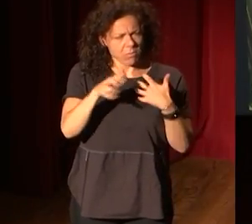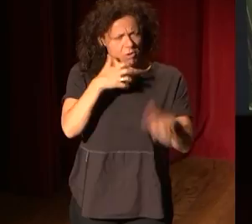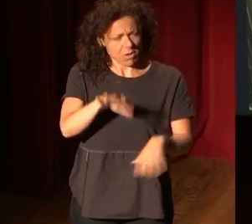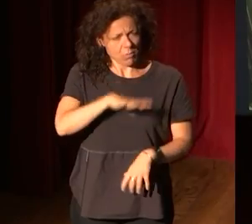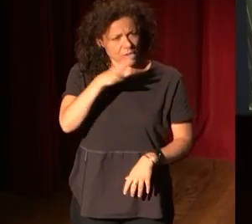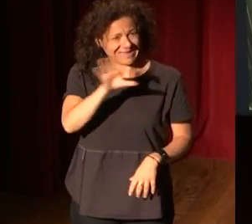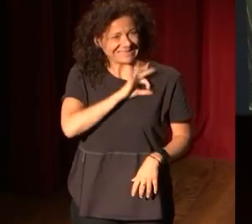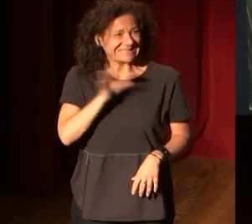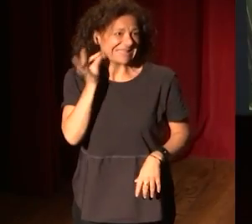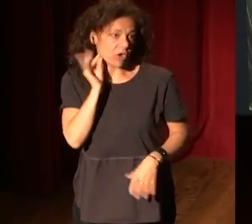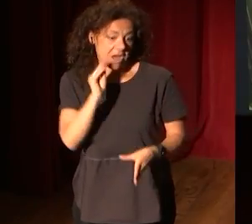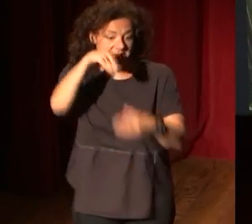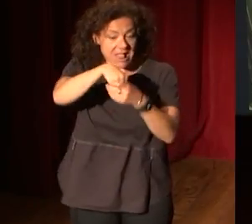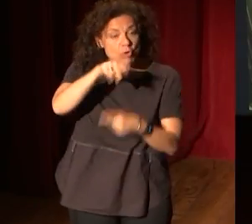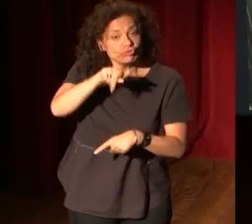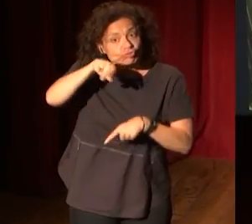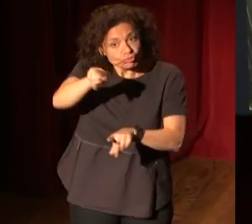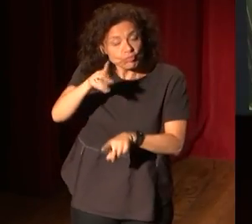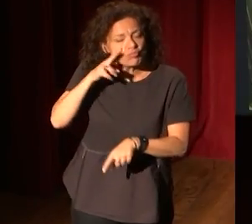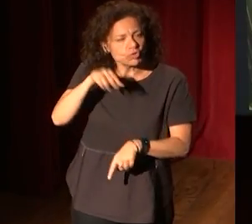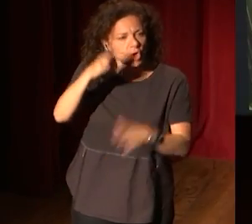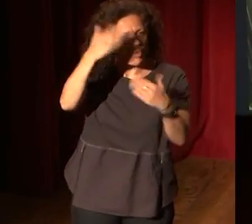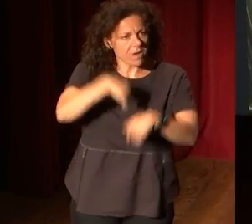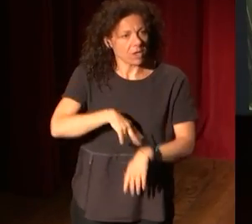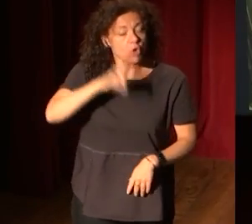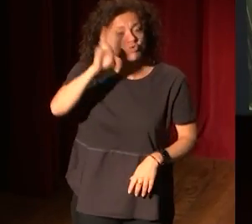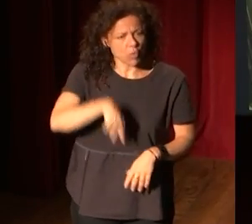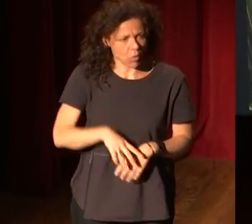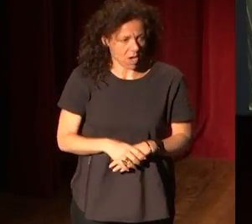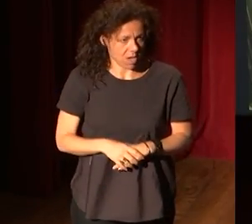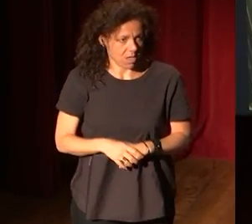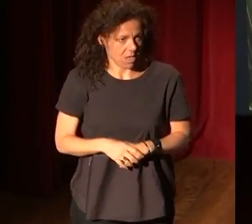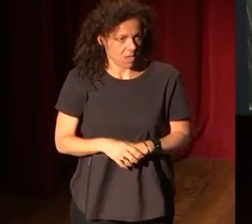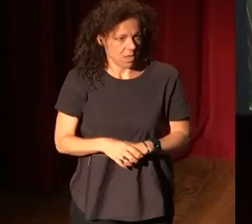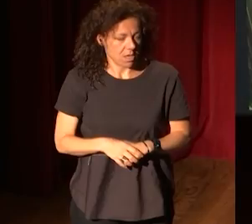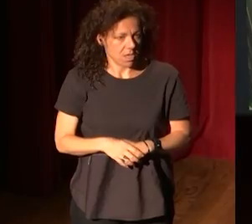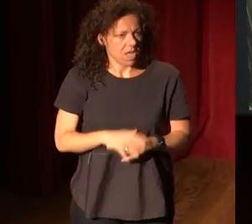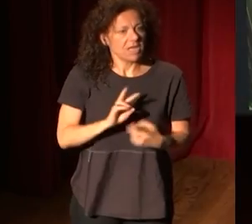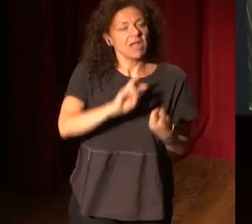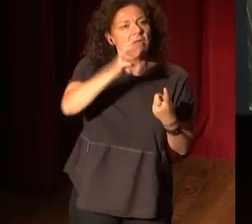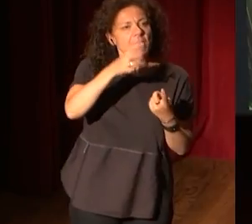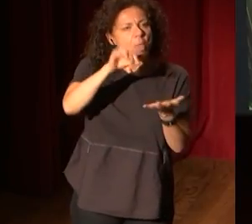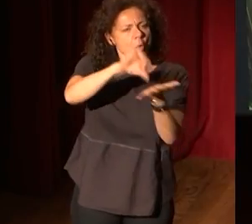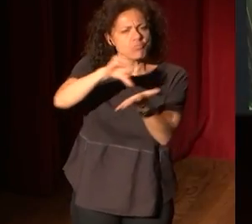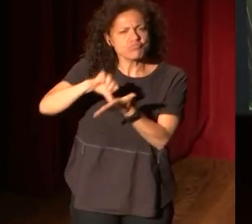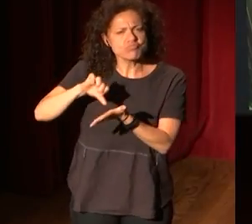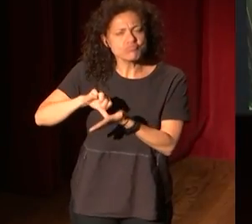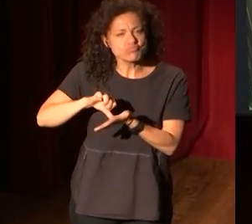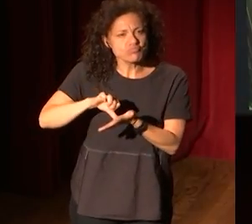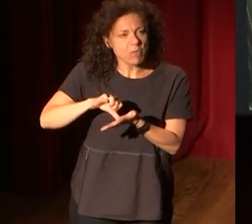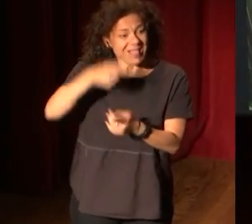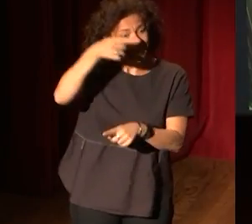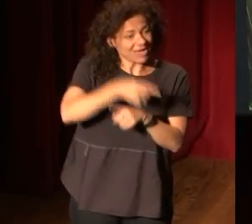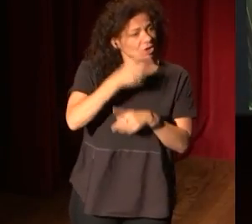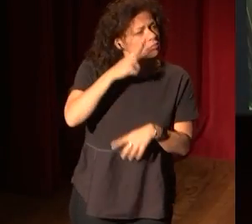señoras en su museo, nunca. Ni a Manuel Bosch a Villers, ni a Valdesville en el MACBA, ni al del Iván, nunca,